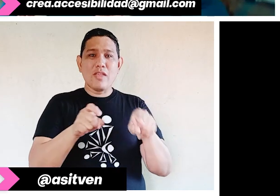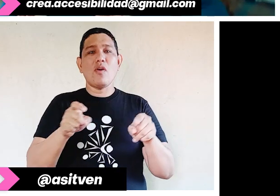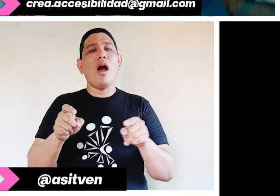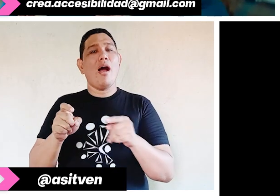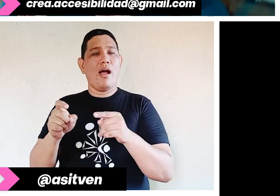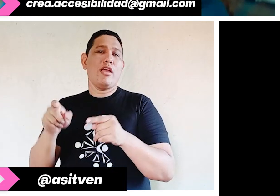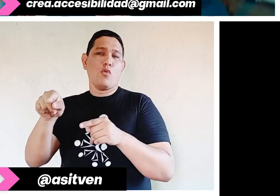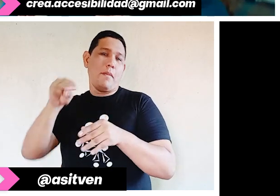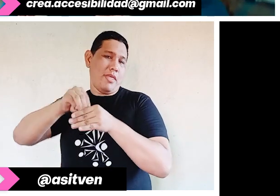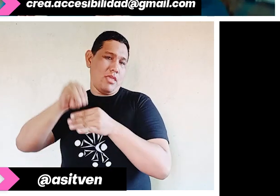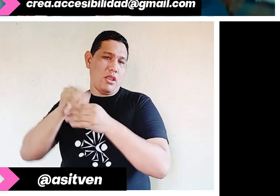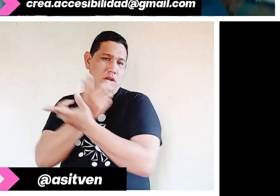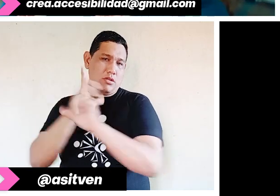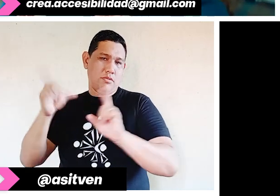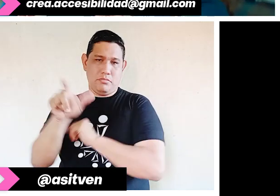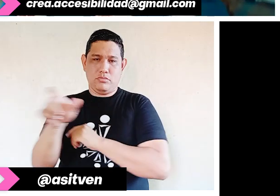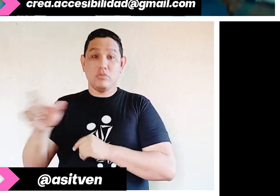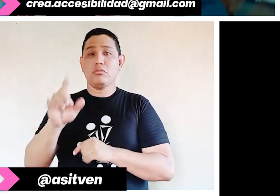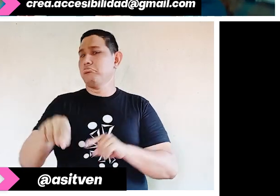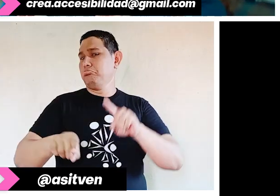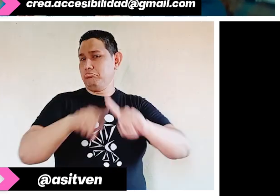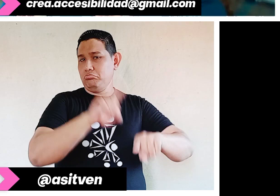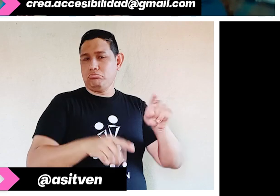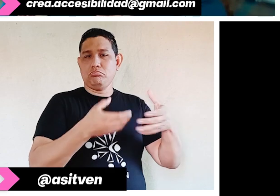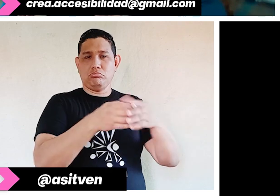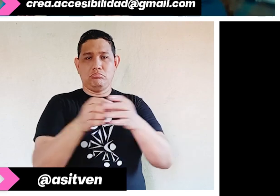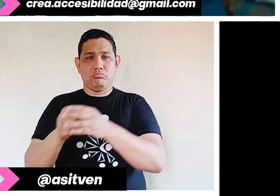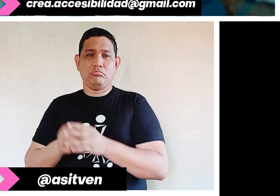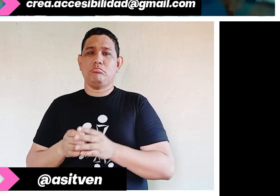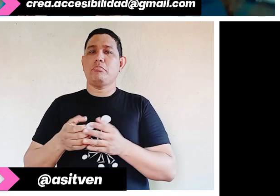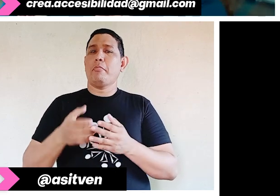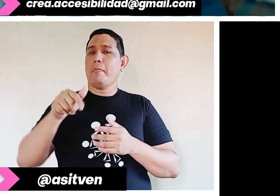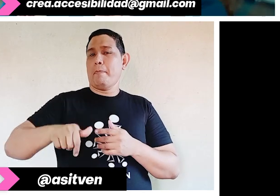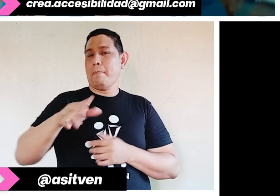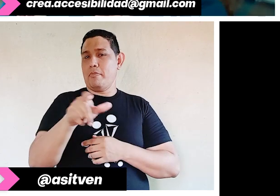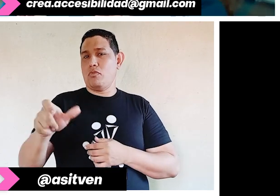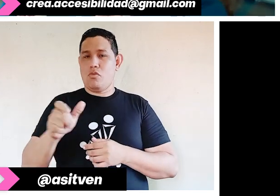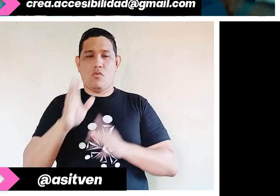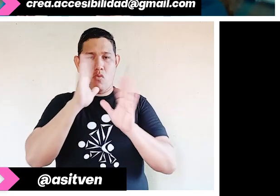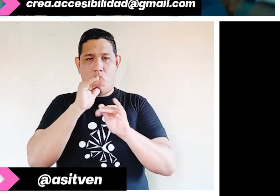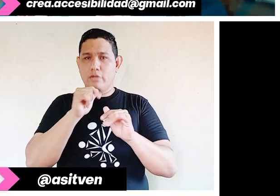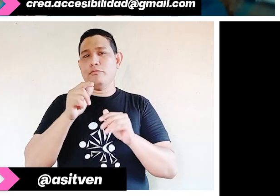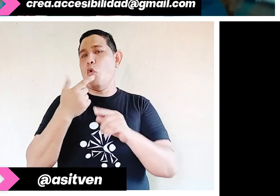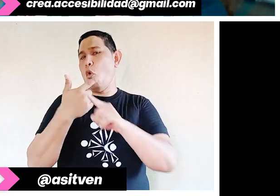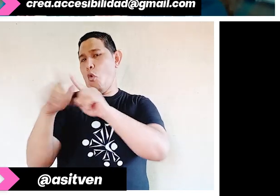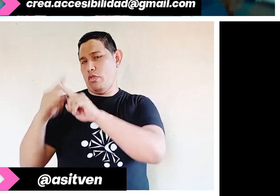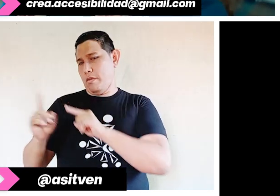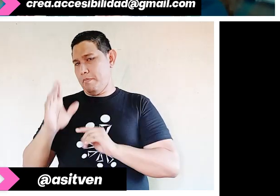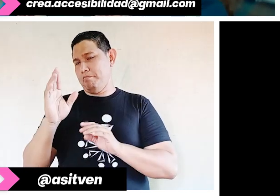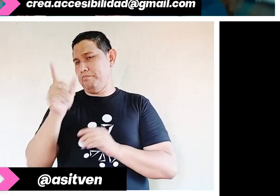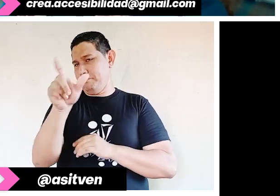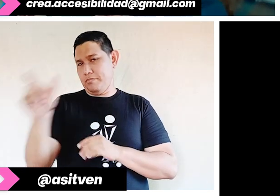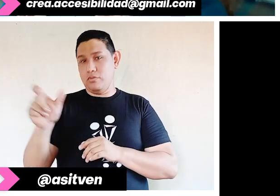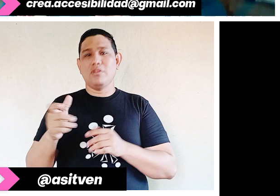estas iniciativas son compartidas entre las dos y otro grupo de personas que no están en el momento con nosotros y, posteriormente, la